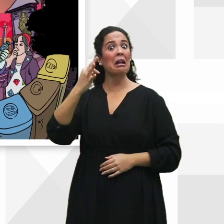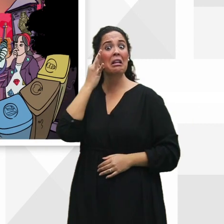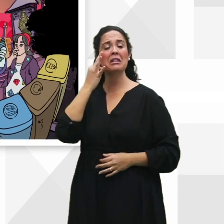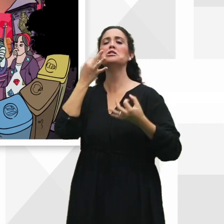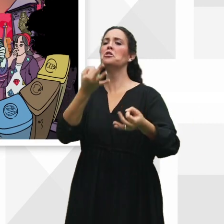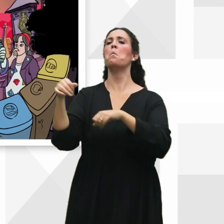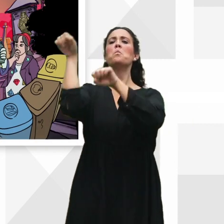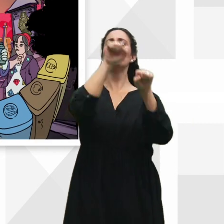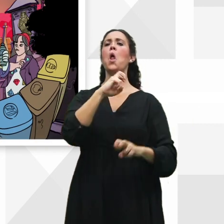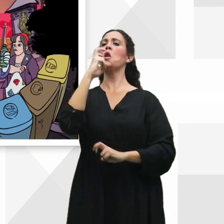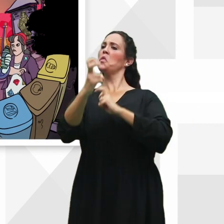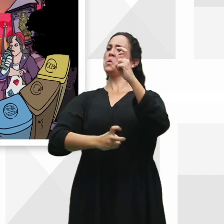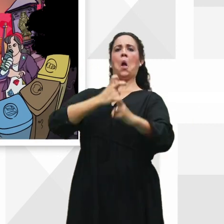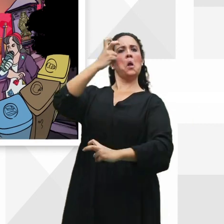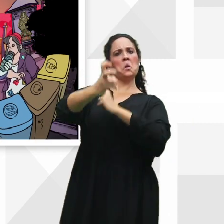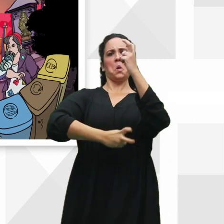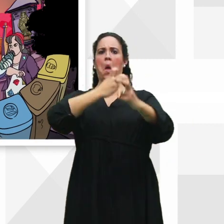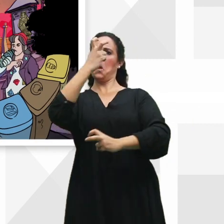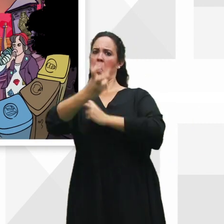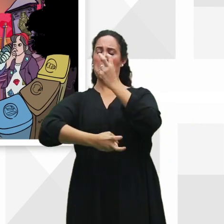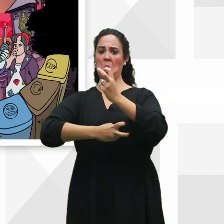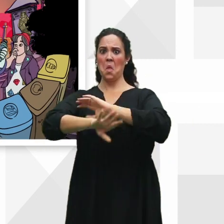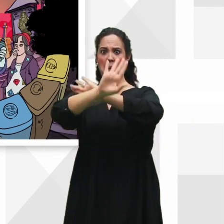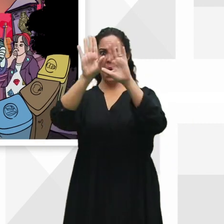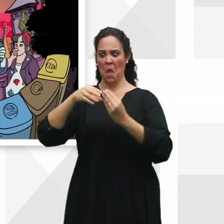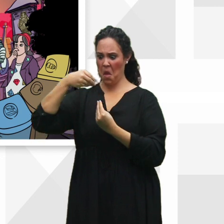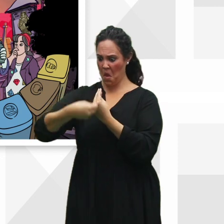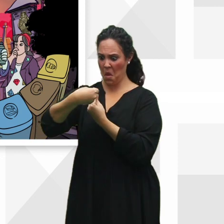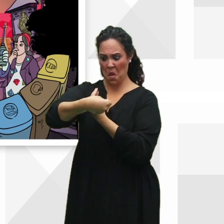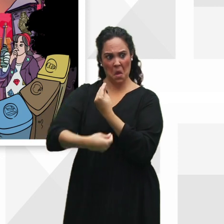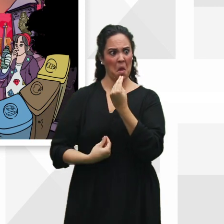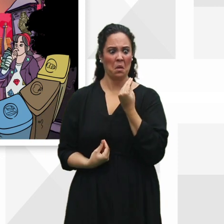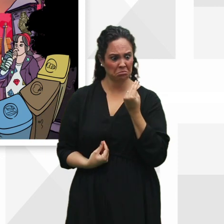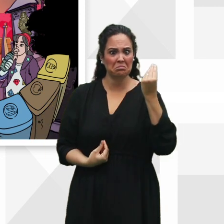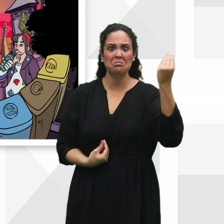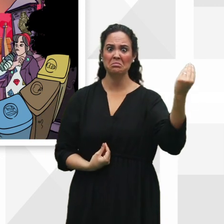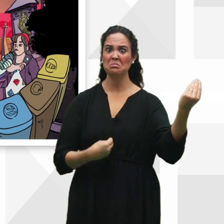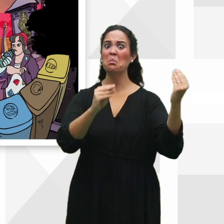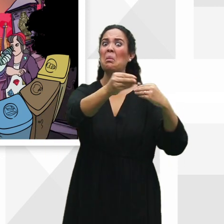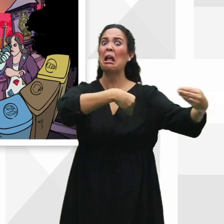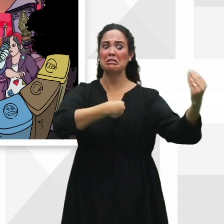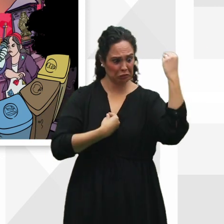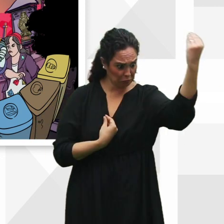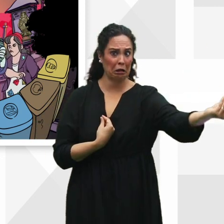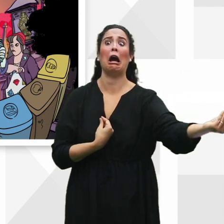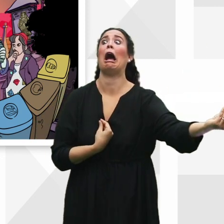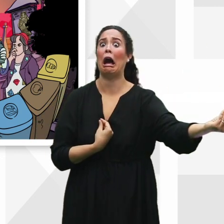defensora del requete reciclaje queriendo echar una cáscara de replátano en el cubo de los replásticos.